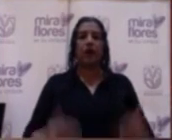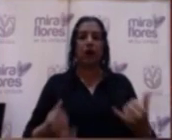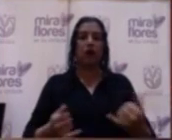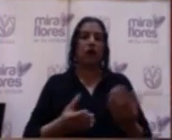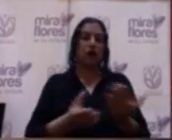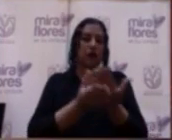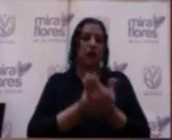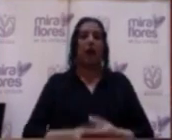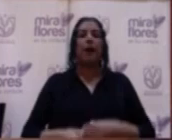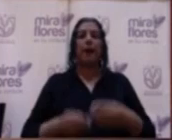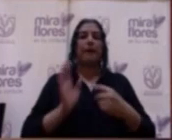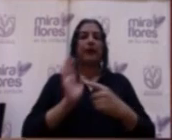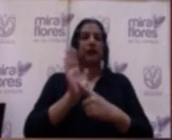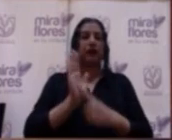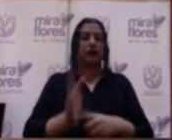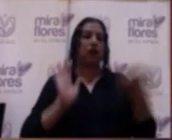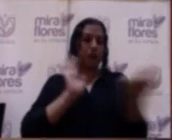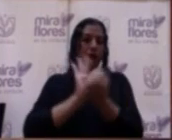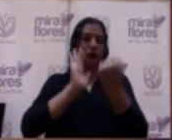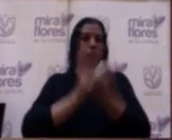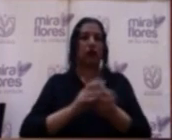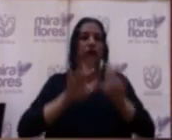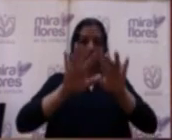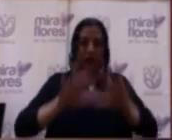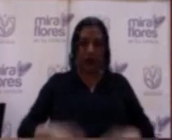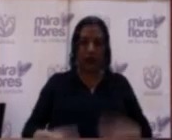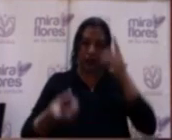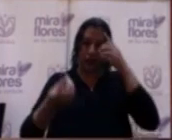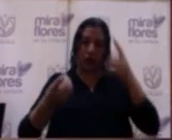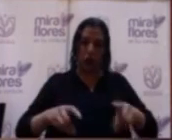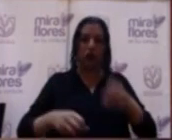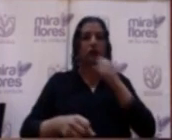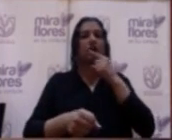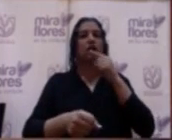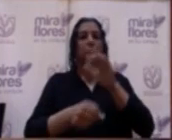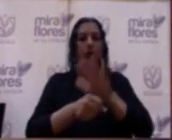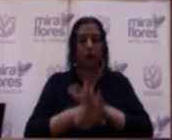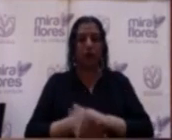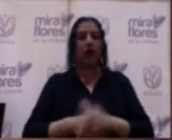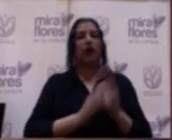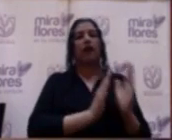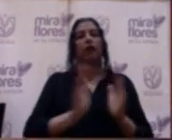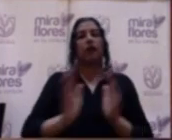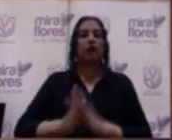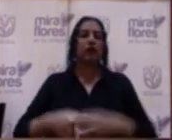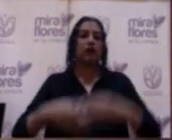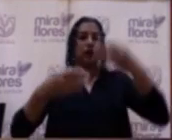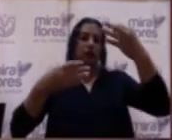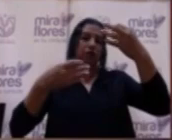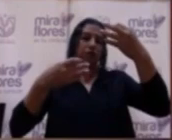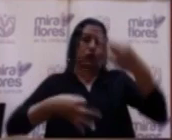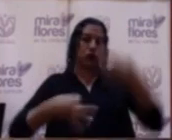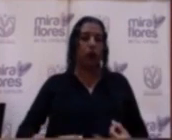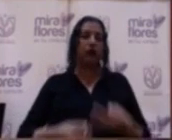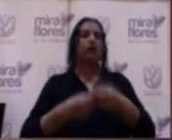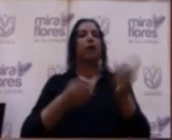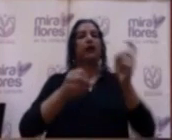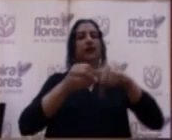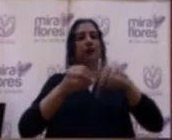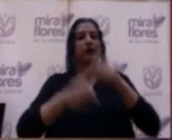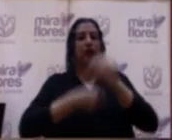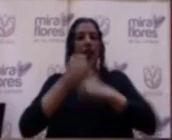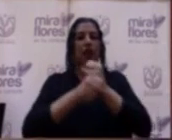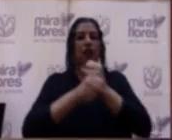presentación y aprobación del informe del Acta de Acuerdos y Compromisos del Proceso del Presupuesto Participativo del Año Fiscal